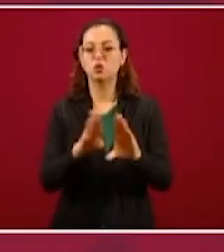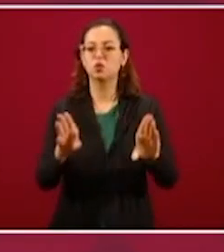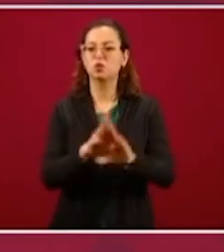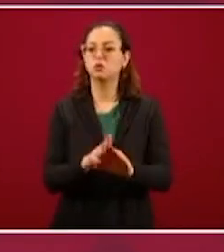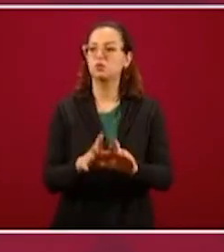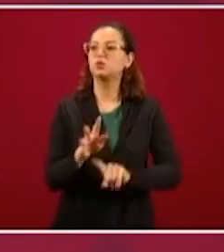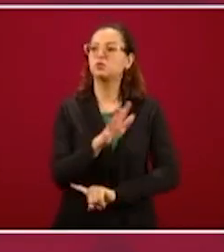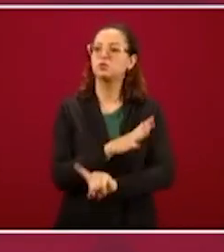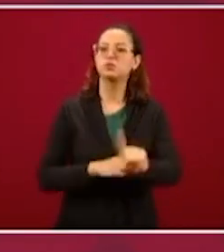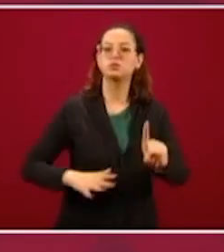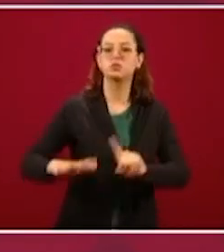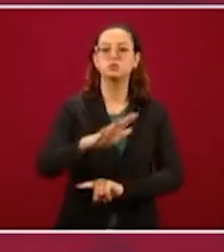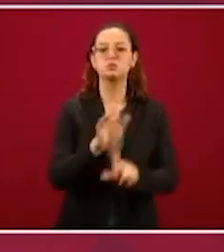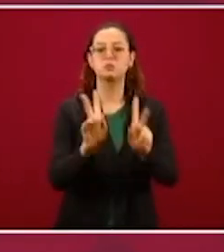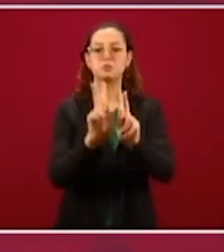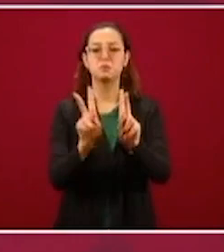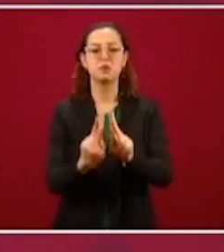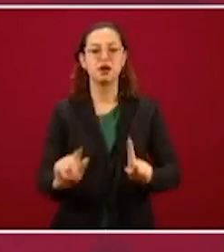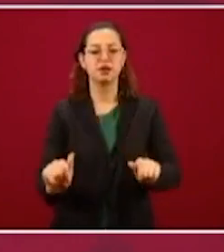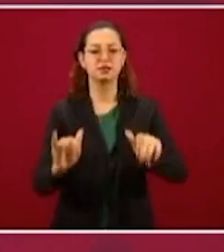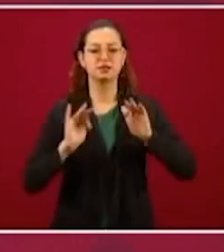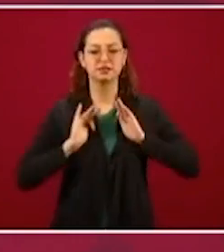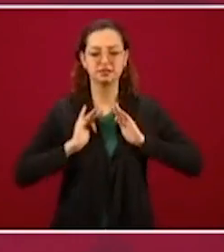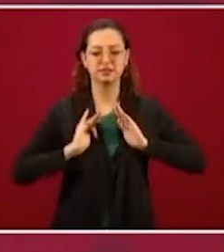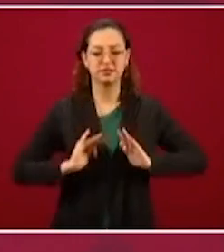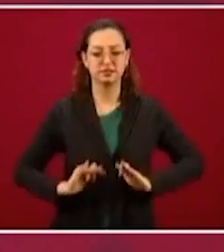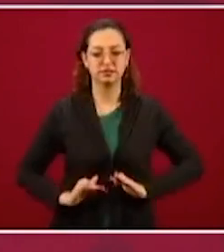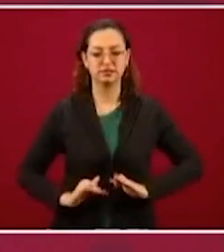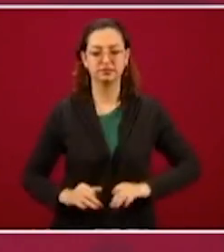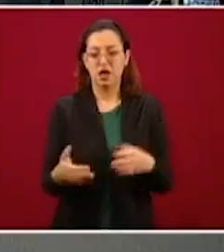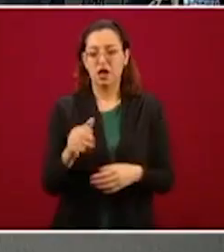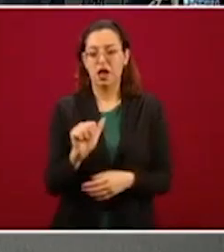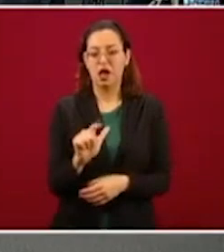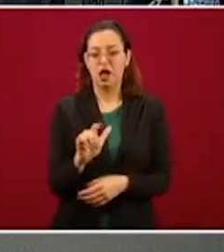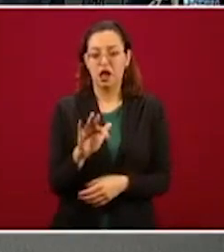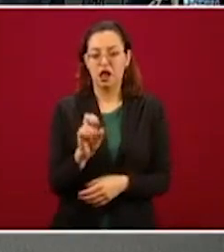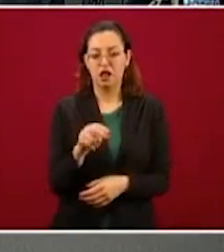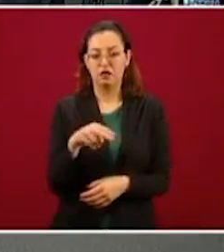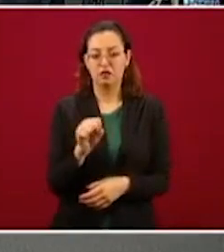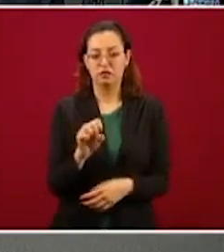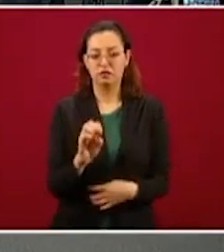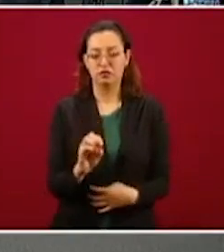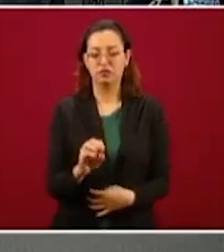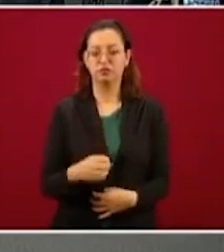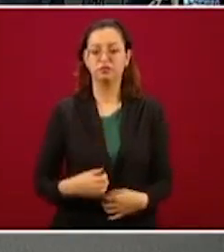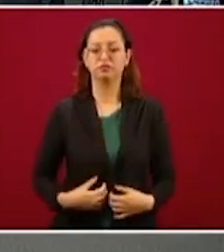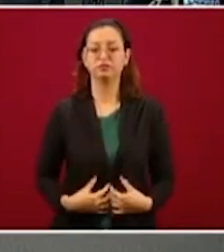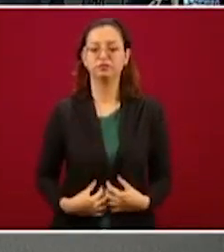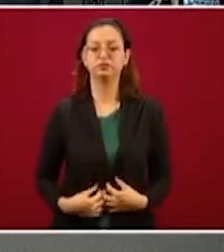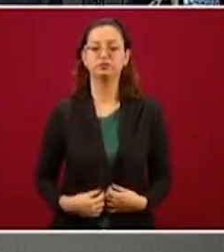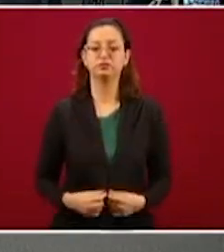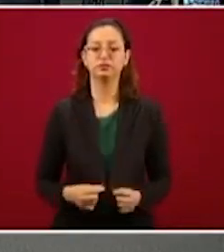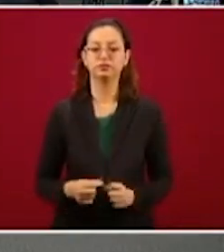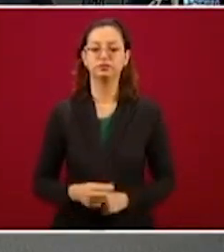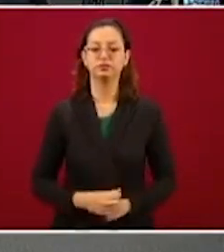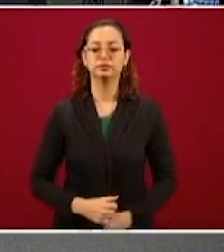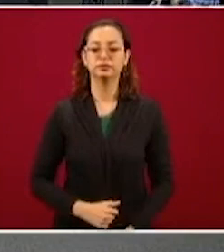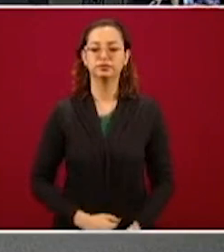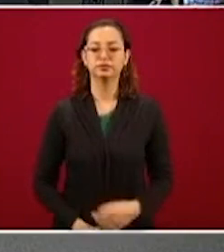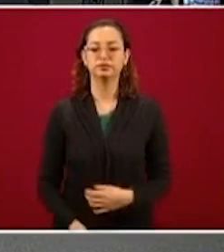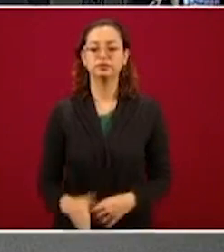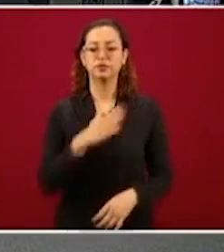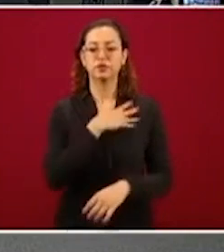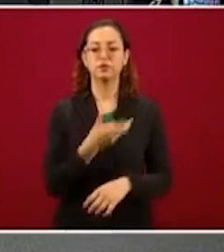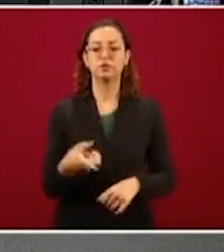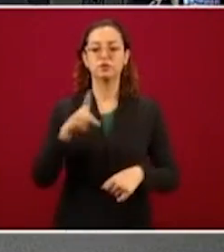2.817 casos, mientras que en febrero de este año se registraron 2.892 casos, lo